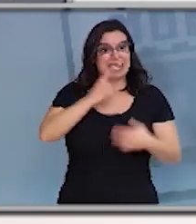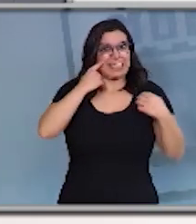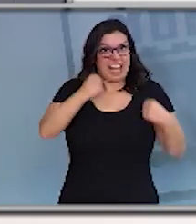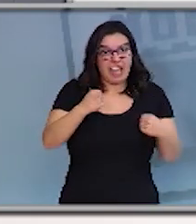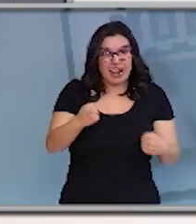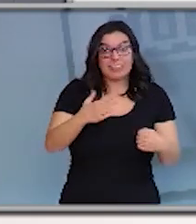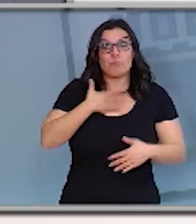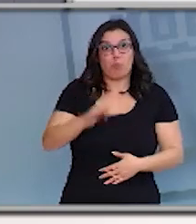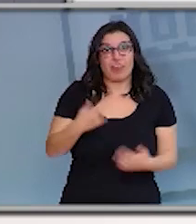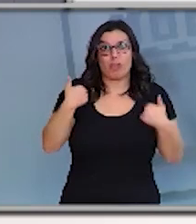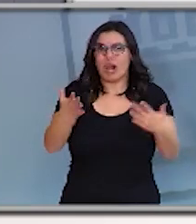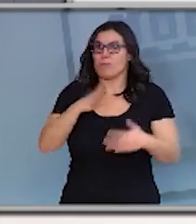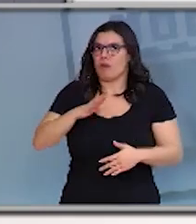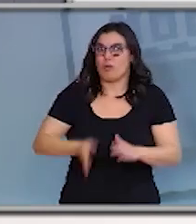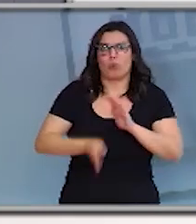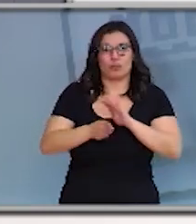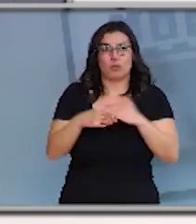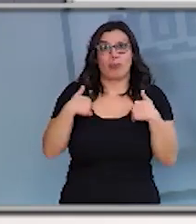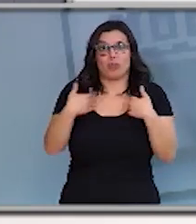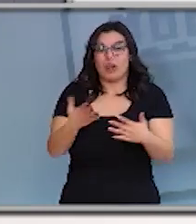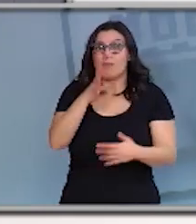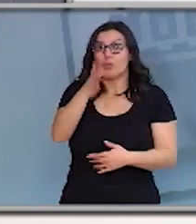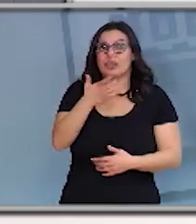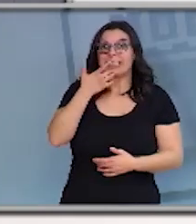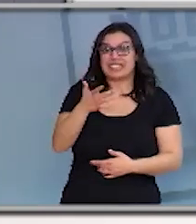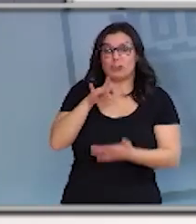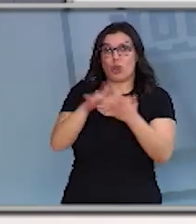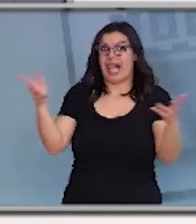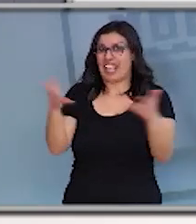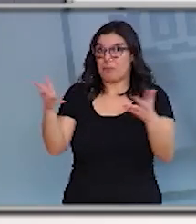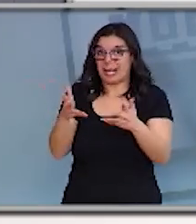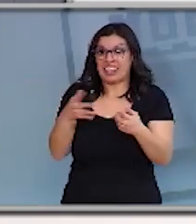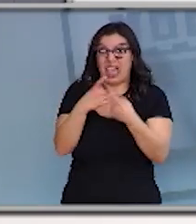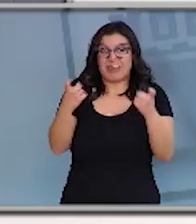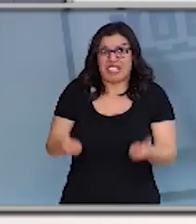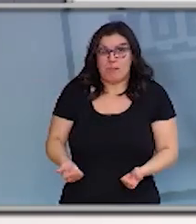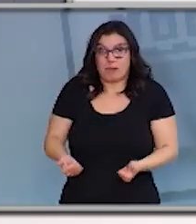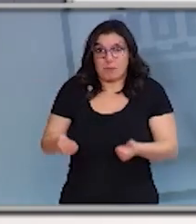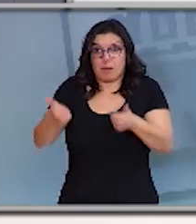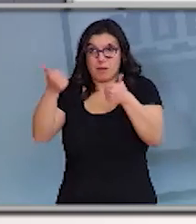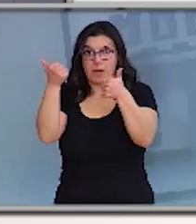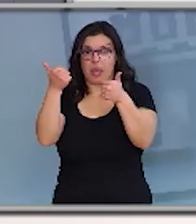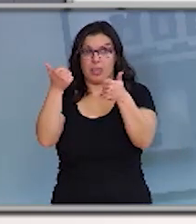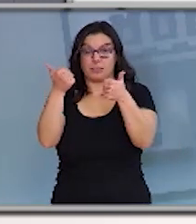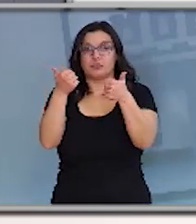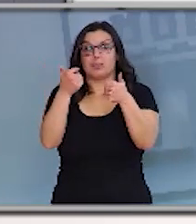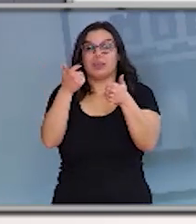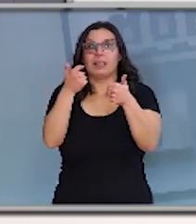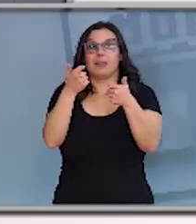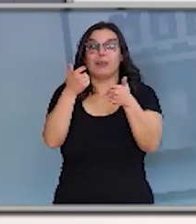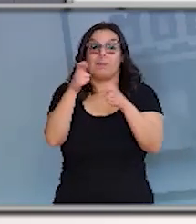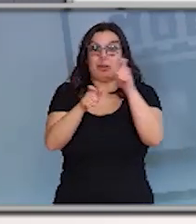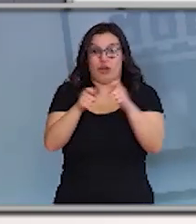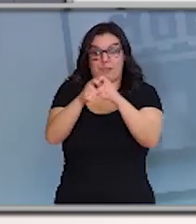donar por favor que donen porque si entramos en un estado de emergencia en la que necesitemos sangre y haya más personas que están